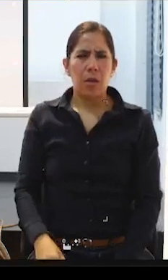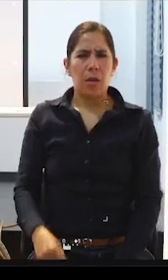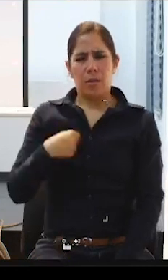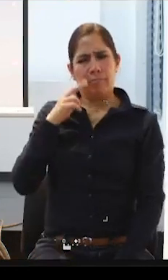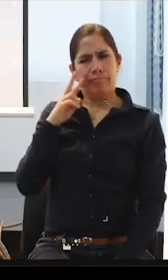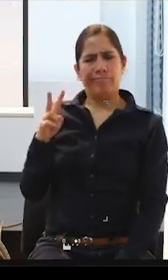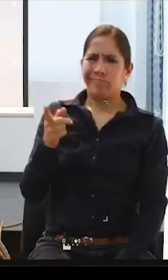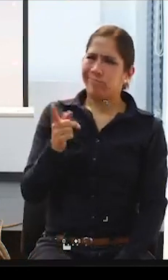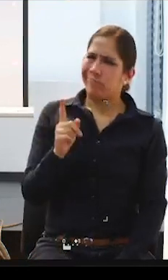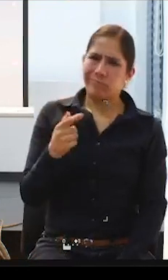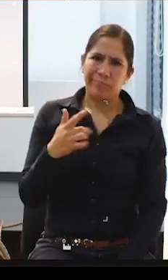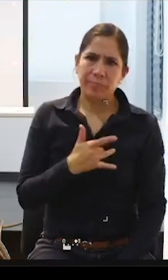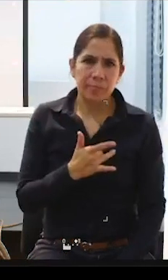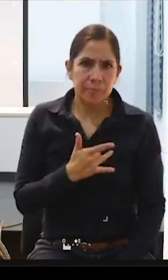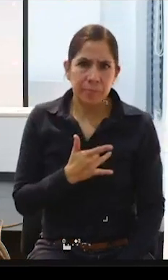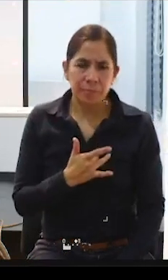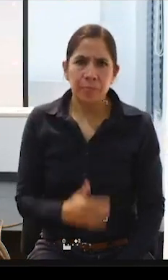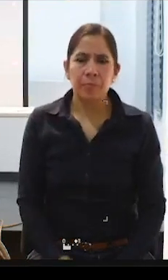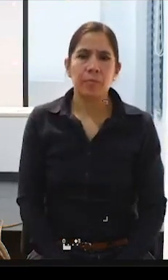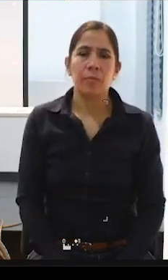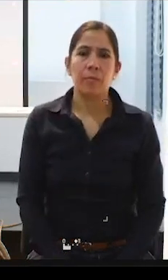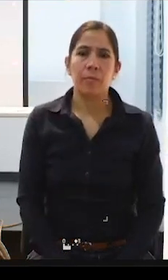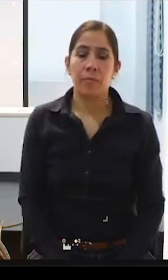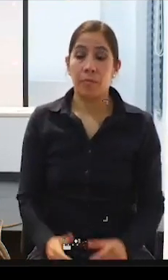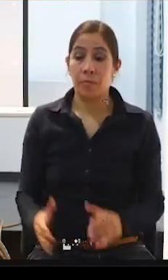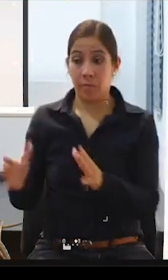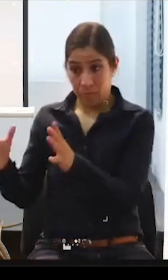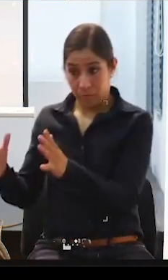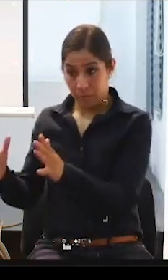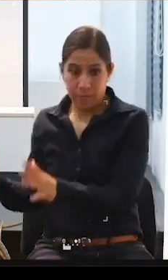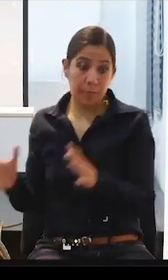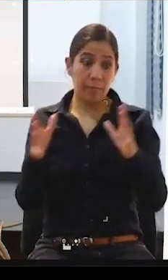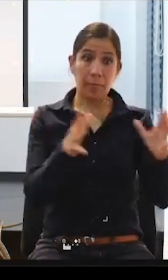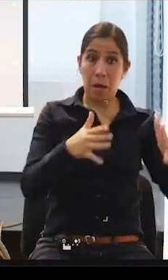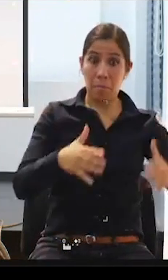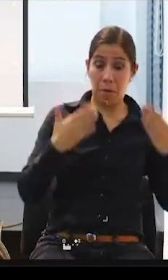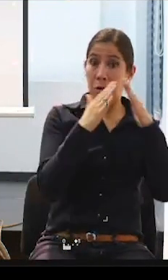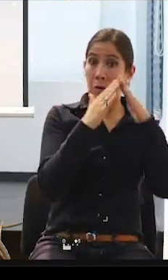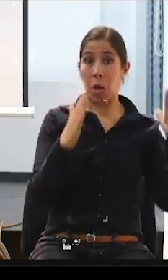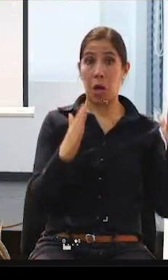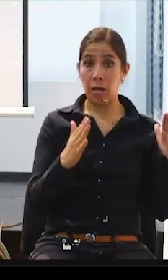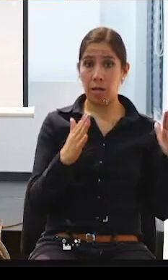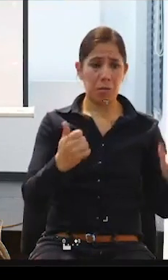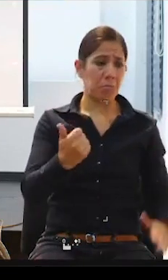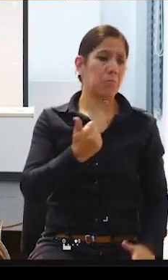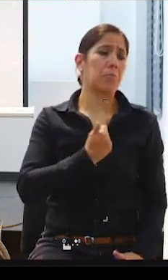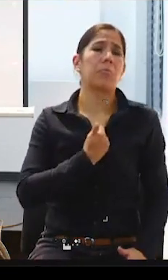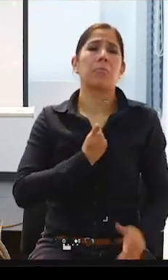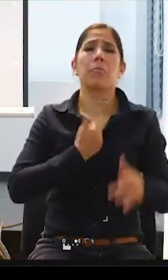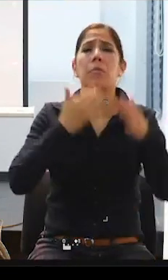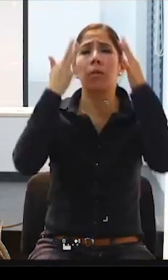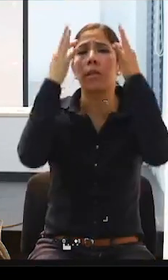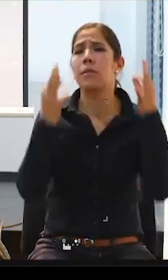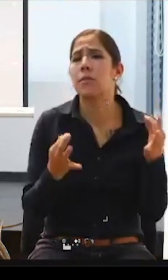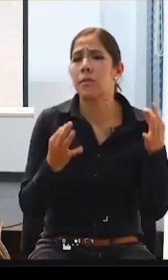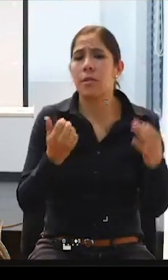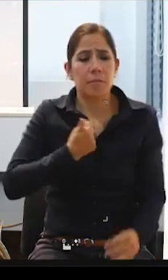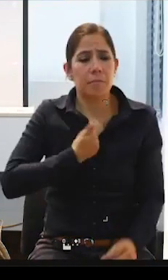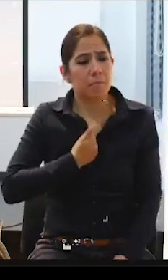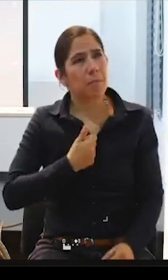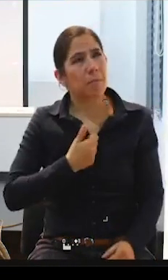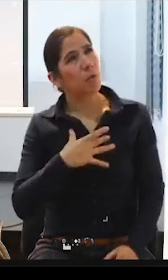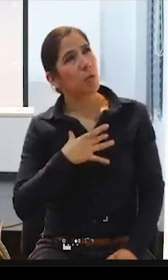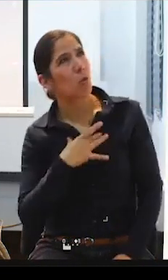Entonces, ¿qué pasa cuando vives en tu casa? Que la organizas a tu manera, según tu carácter, según tu